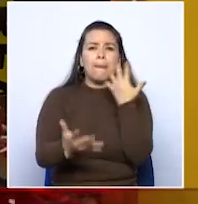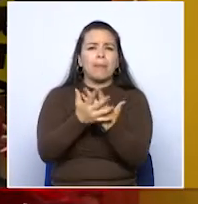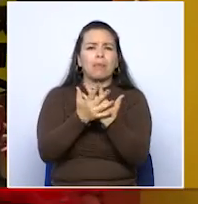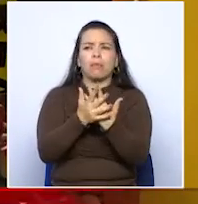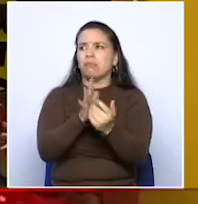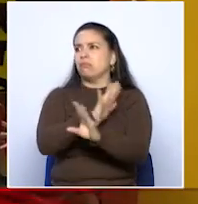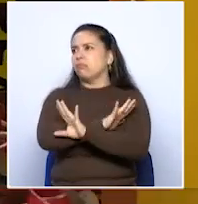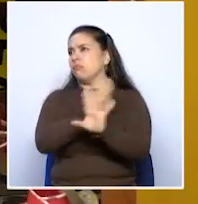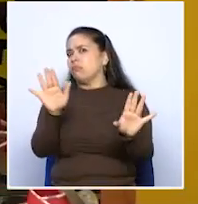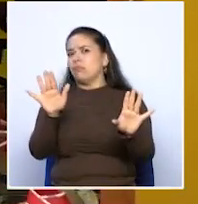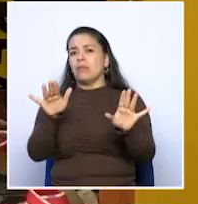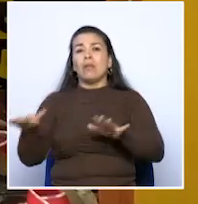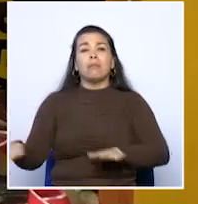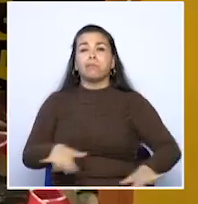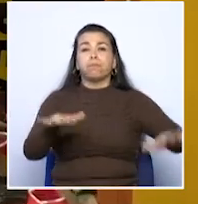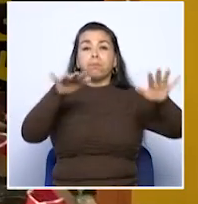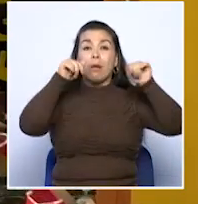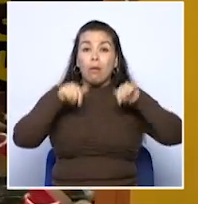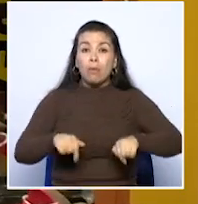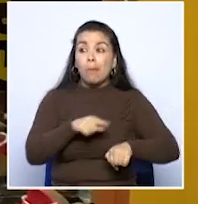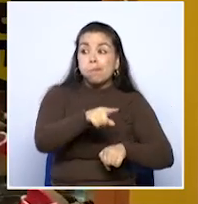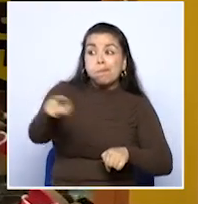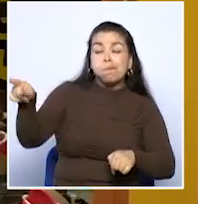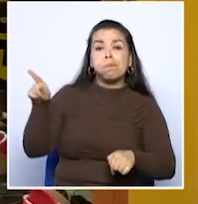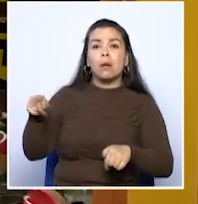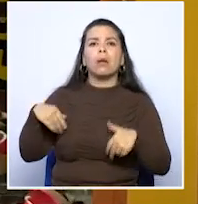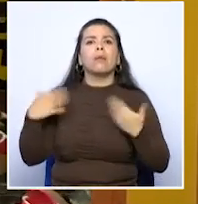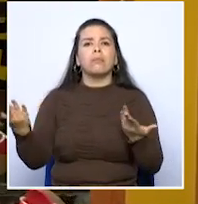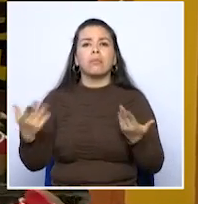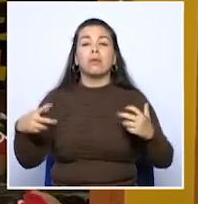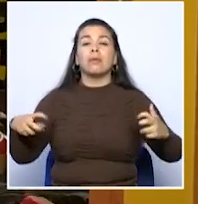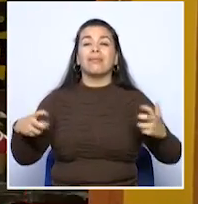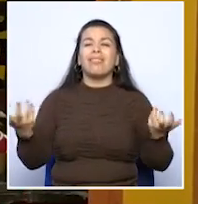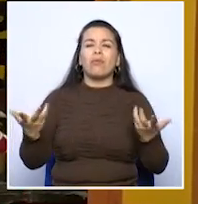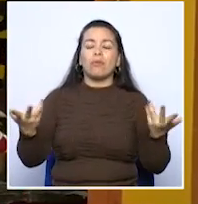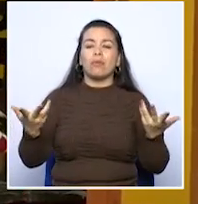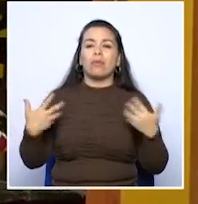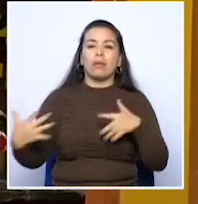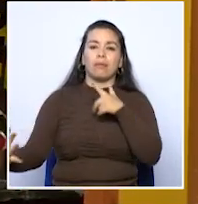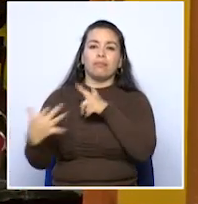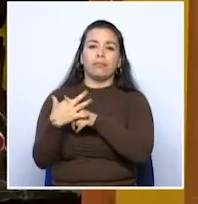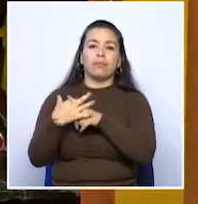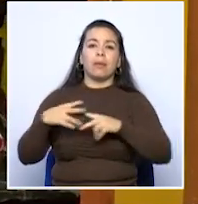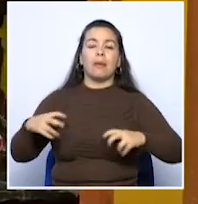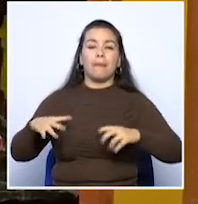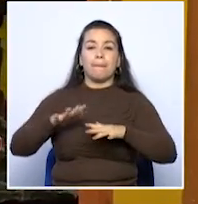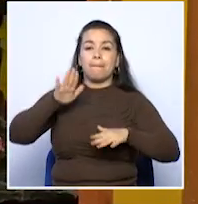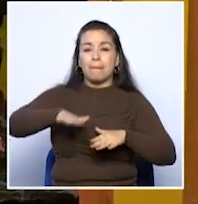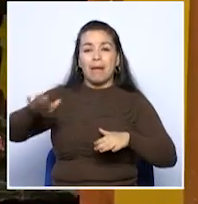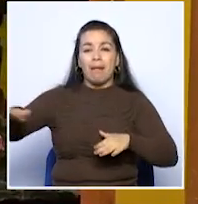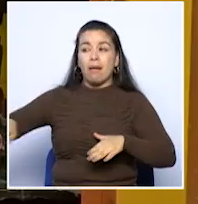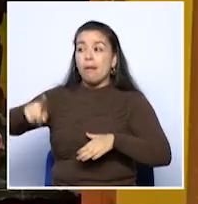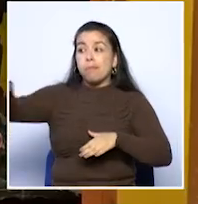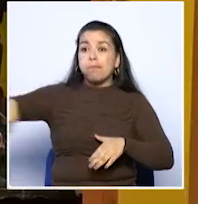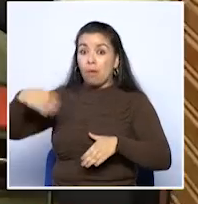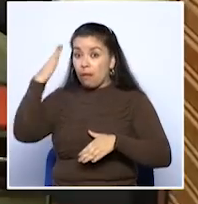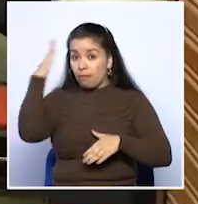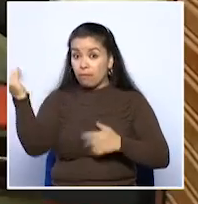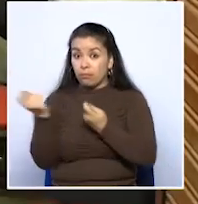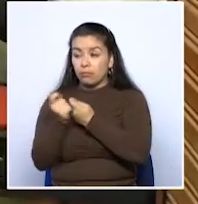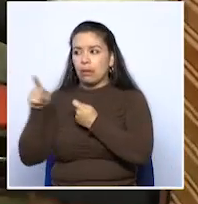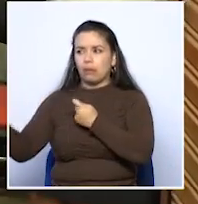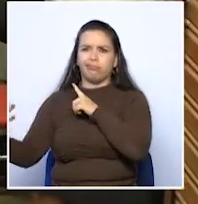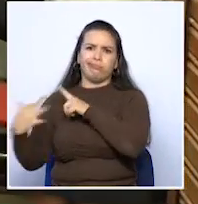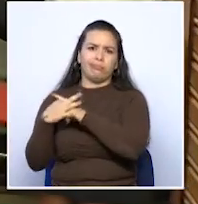horrible. La inundación en este momento la tenemos de parte del parqueadero que organizaron aquí enseguida.